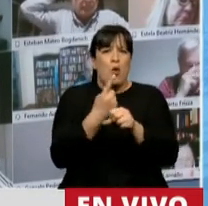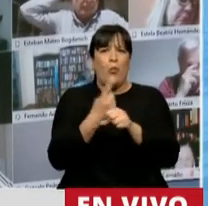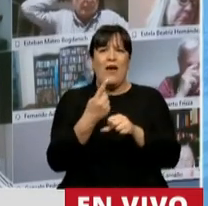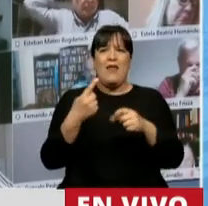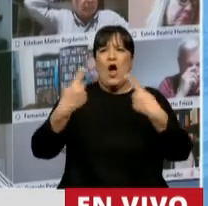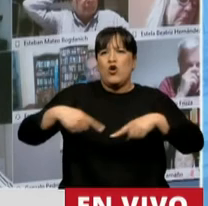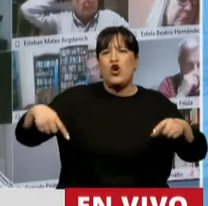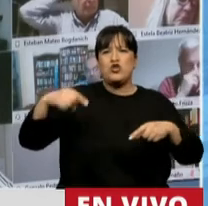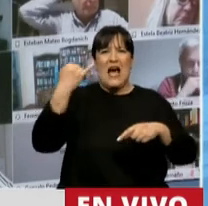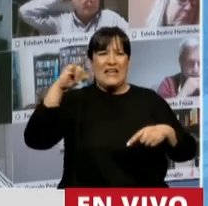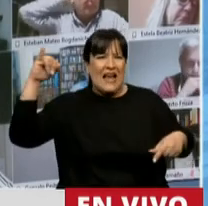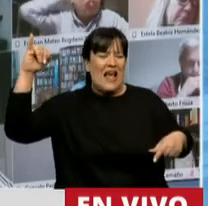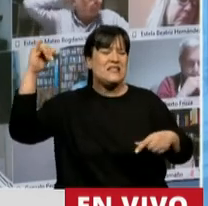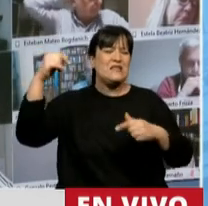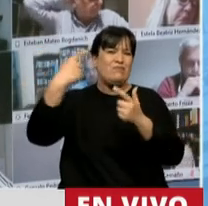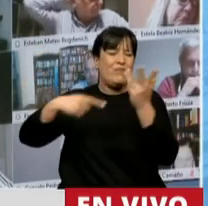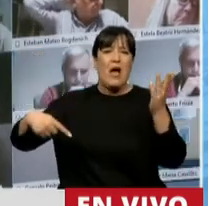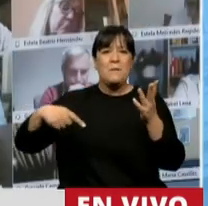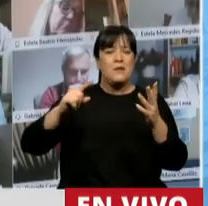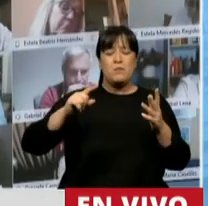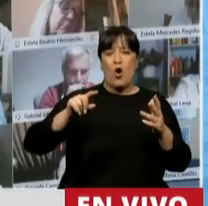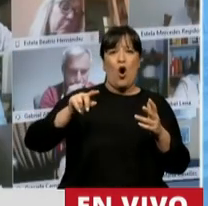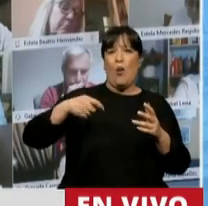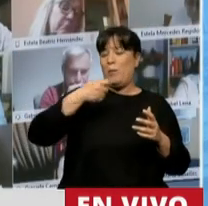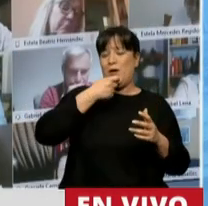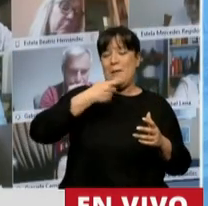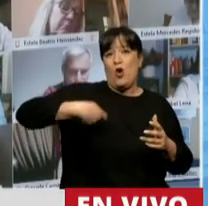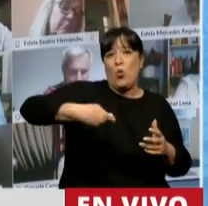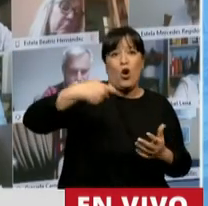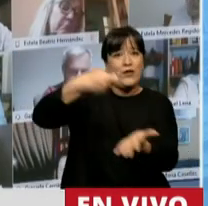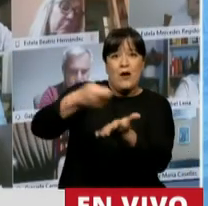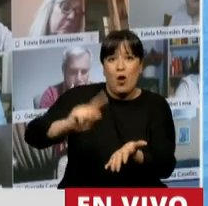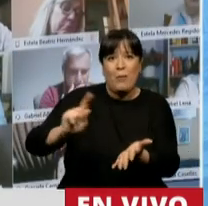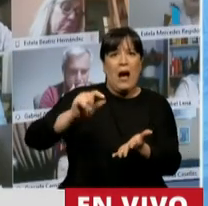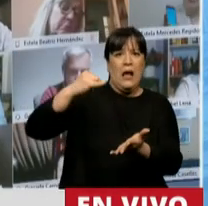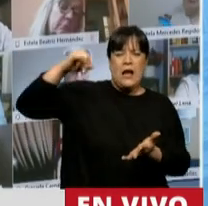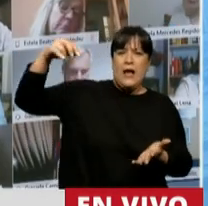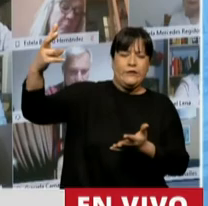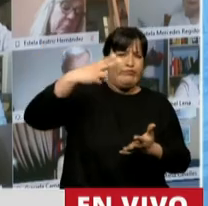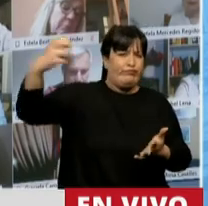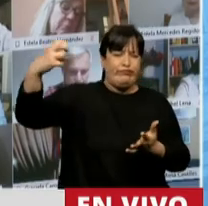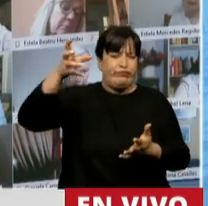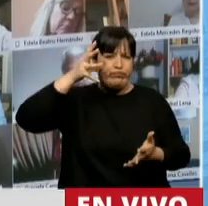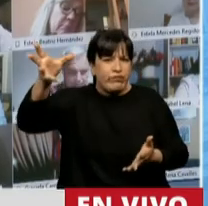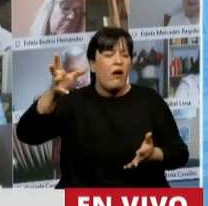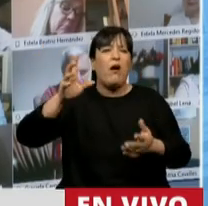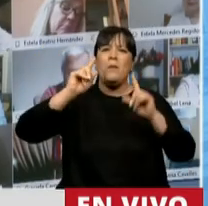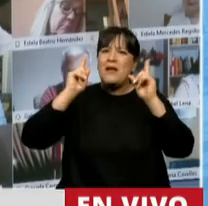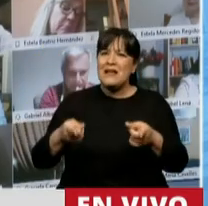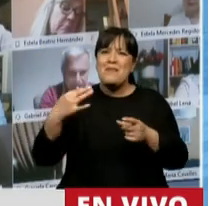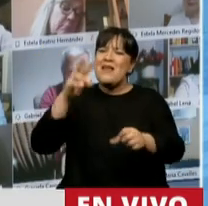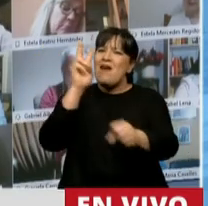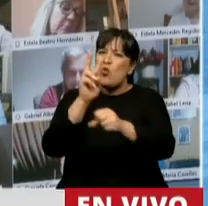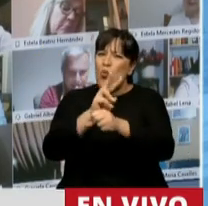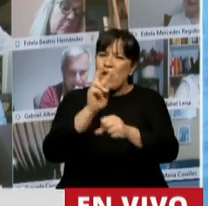intereses, no solamente cuando se dejaron de cobrar las cuotas, sino a partir de que se publique esta ley, tampoco. Y se tiene que proteger el interés